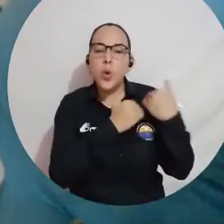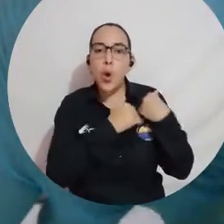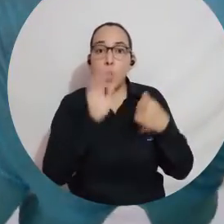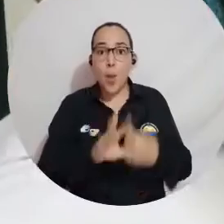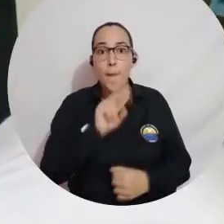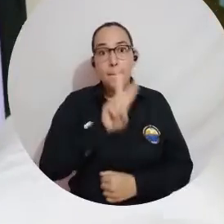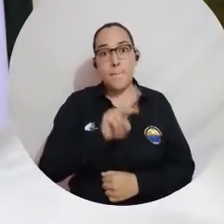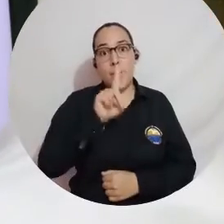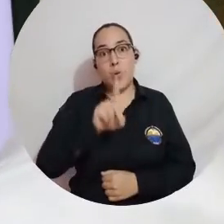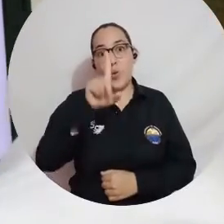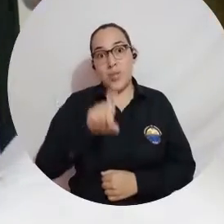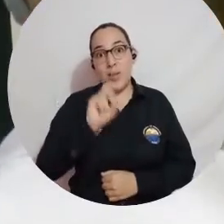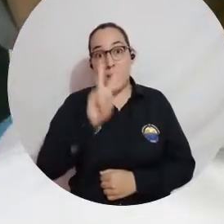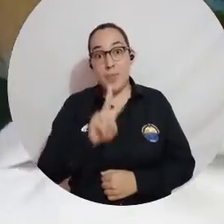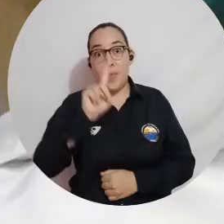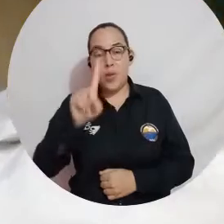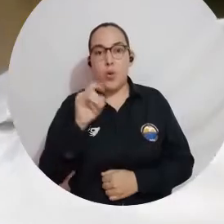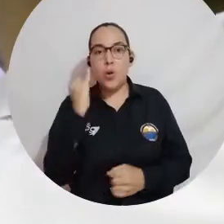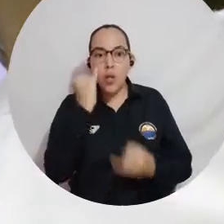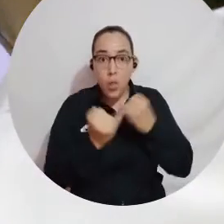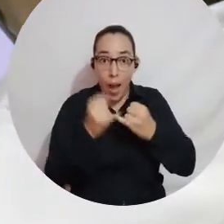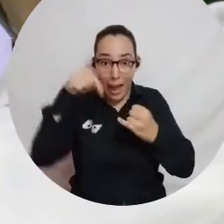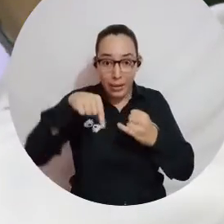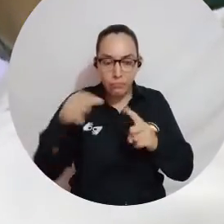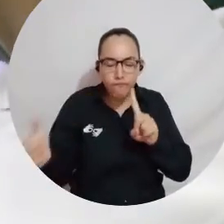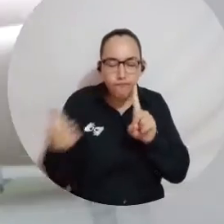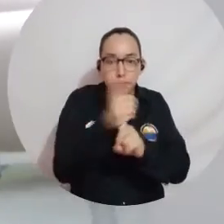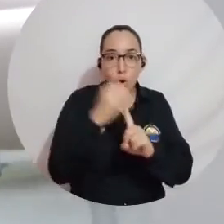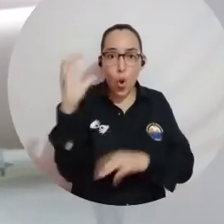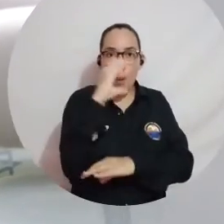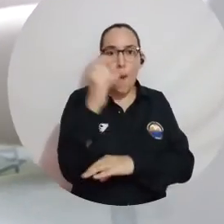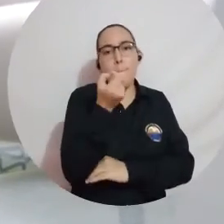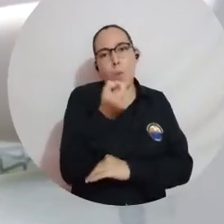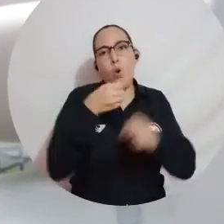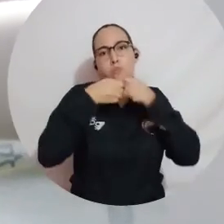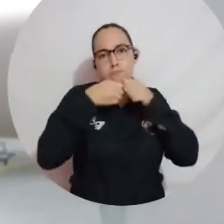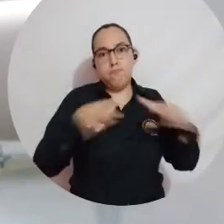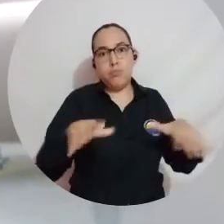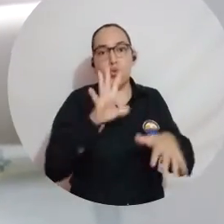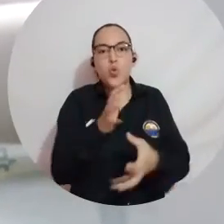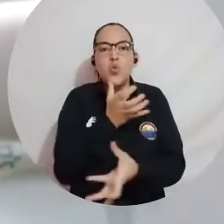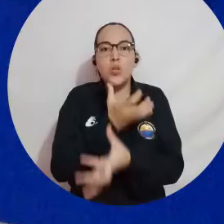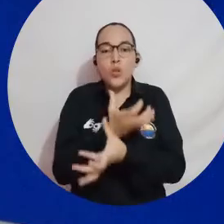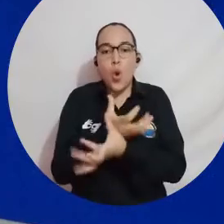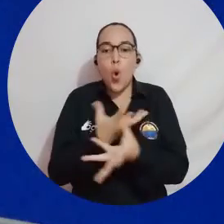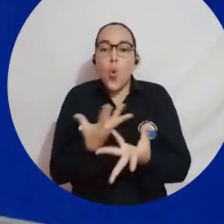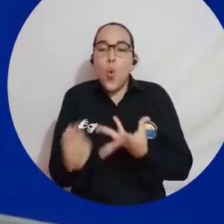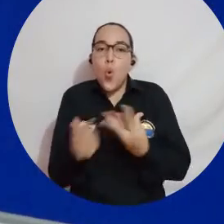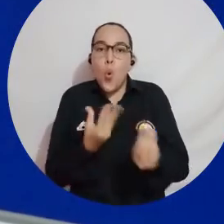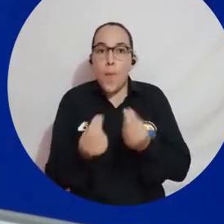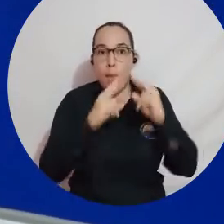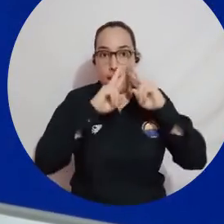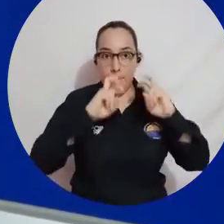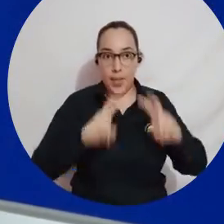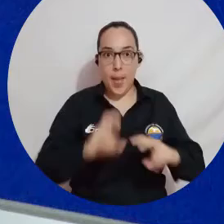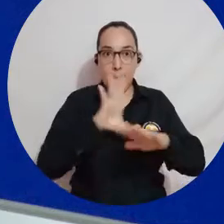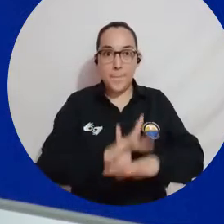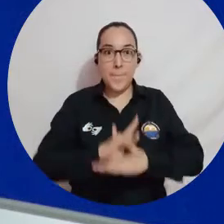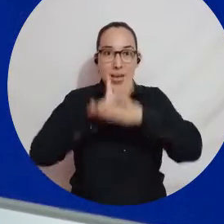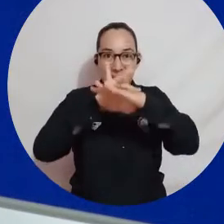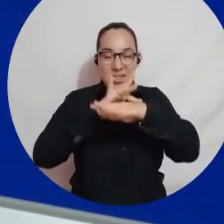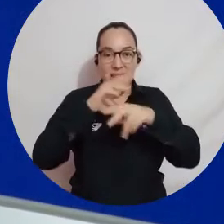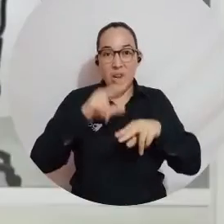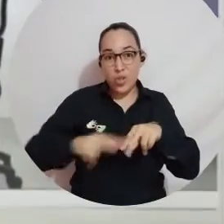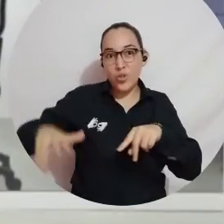estudiar la variante B.1.621, que se identificó en Colombia y ha sido poco divulgada, son los científicos de los grupos de investigación en